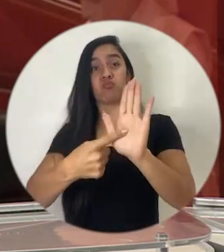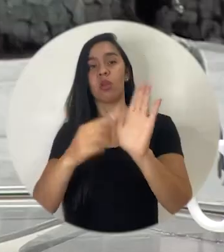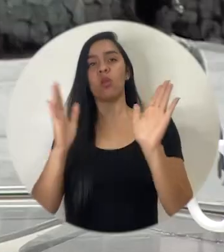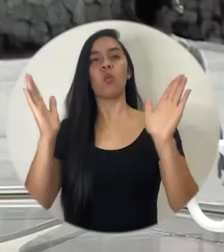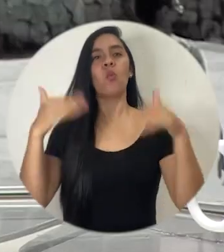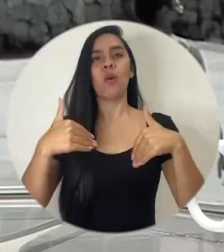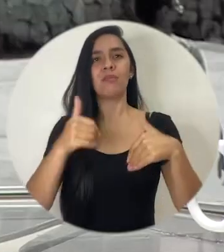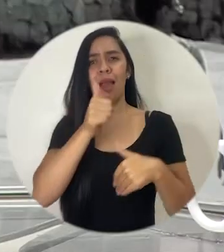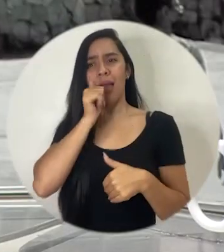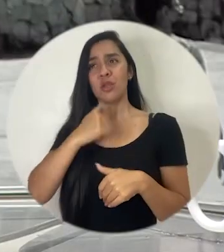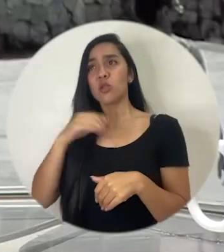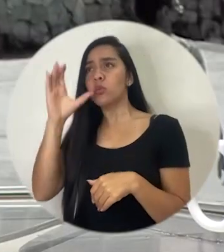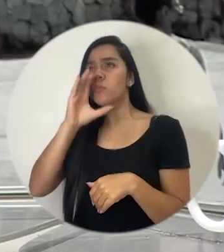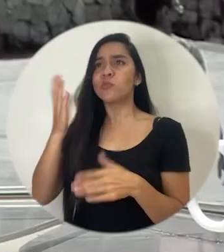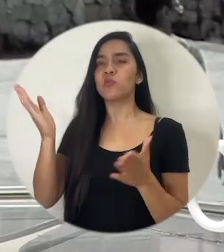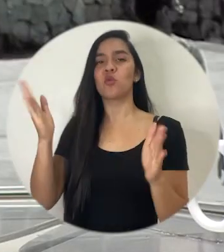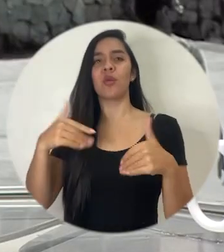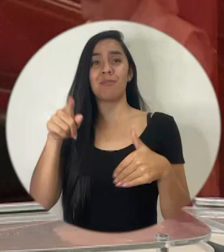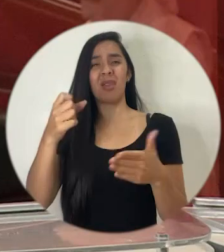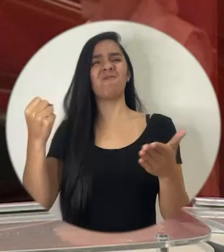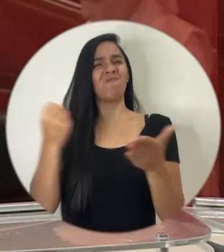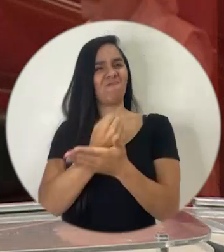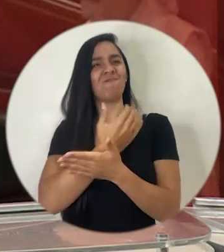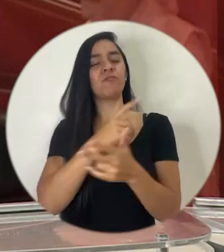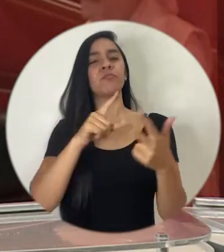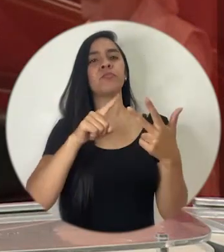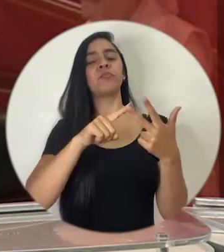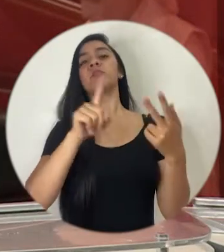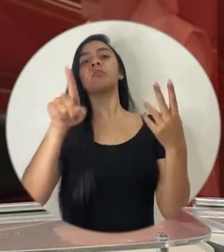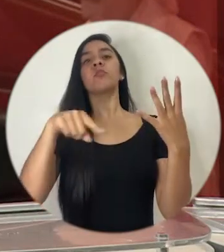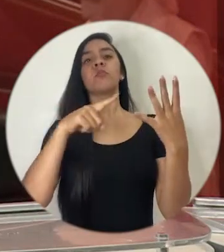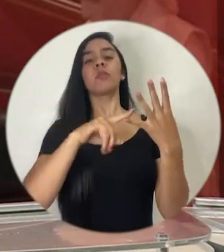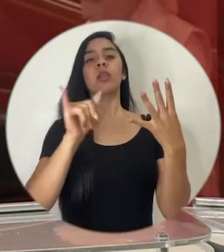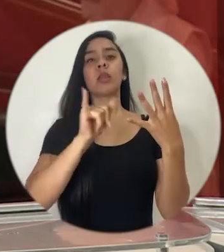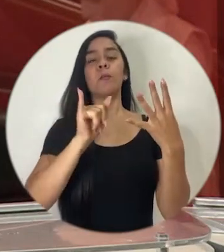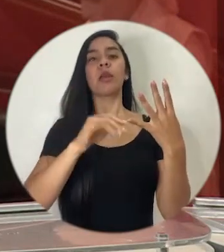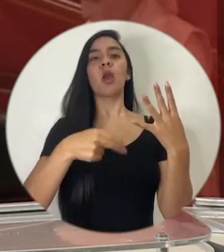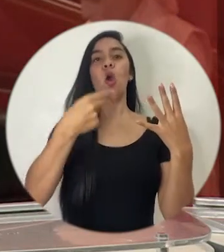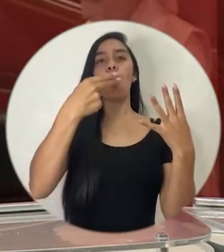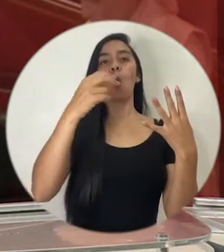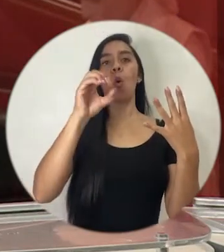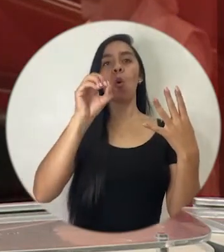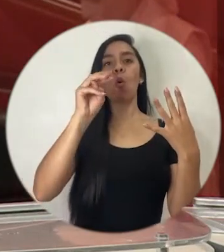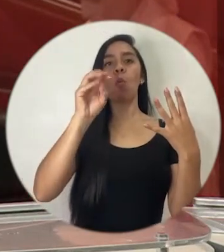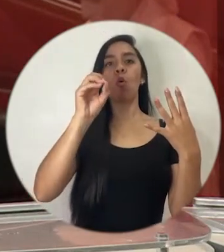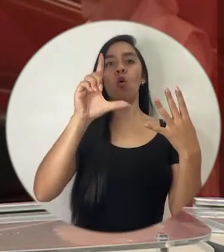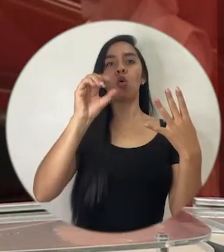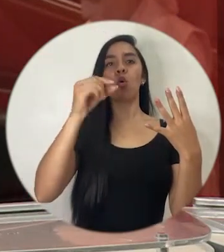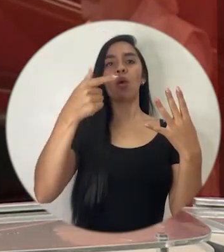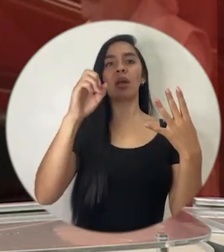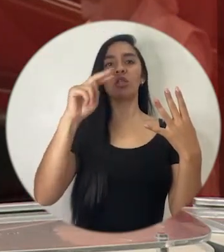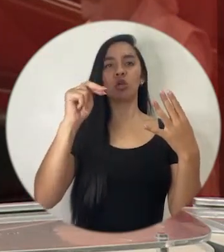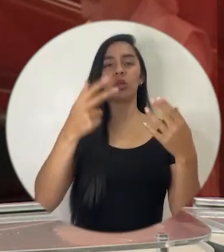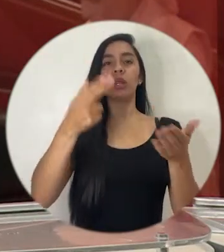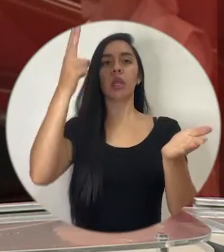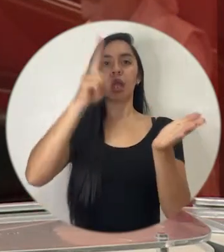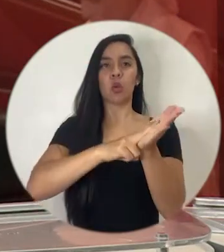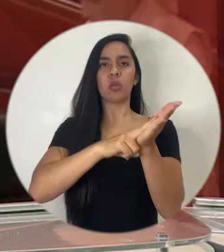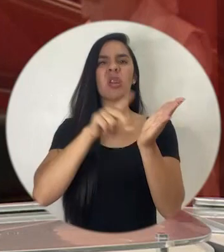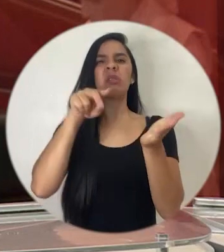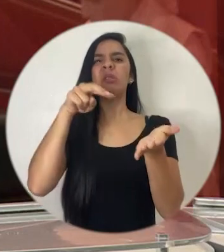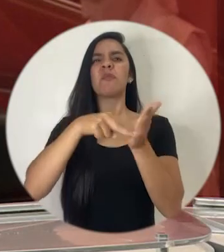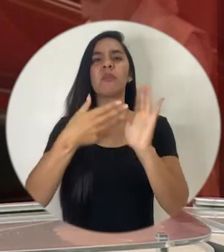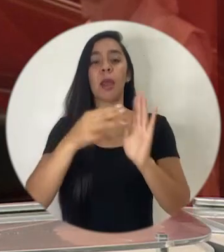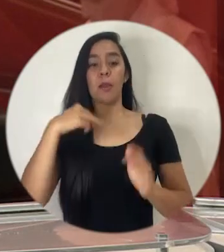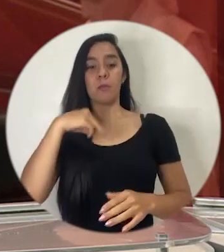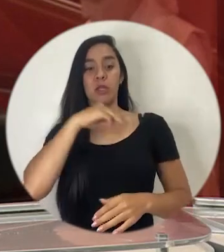encontrar en el Banco Central y esto es lamentable. Lo otro es la homologación de los contratos, que el